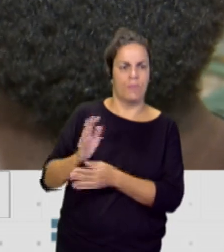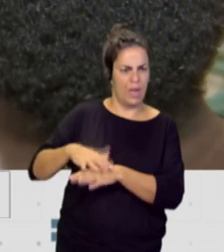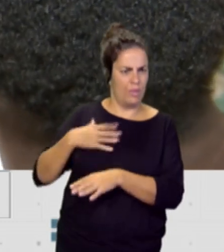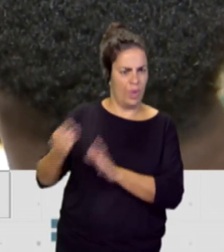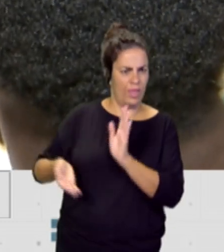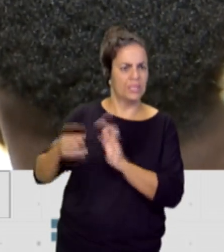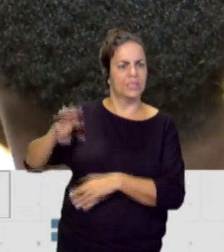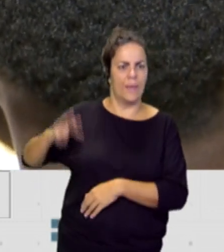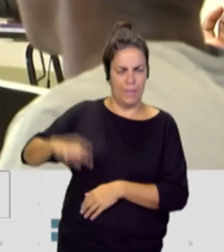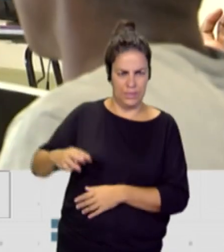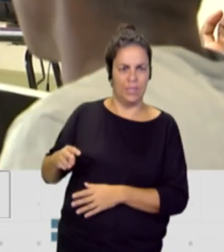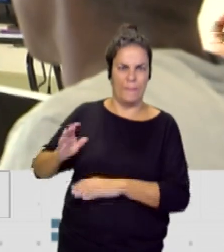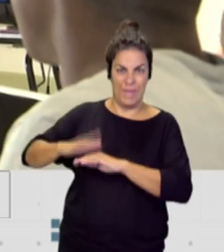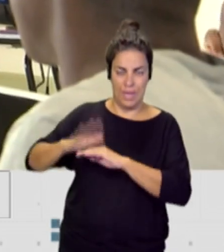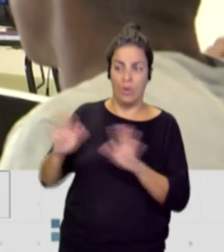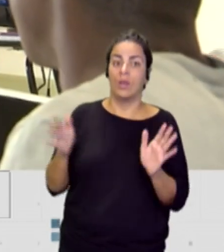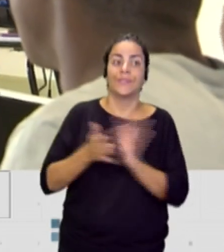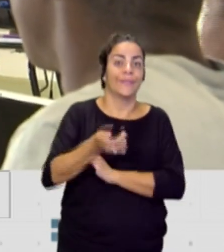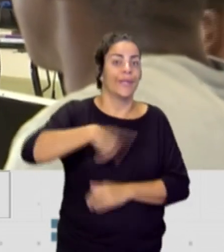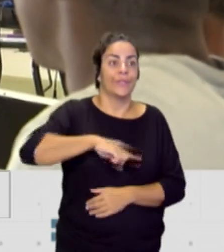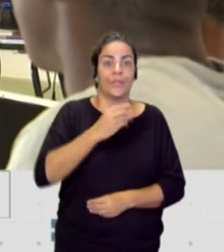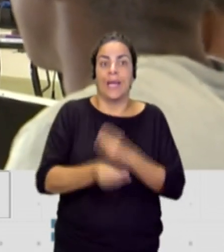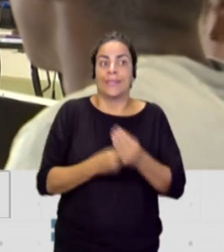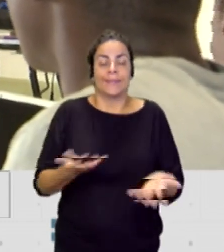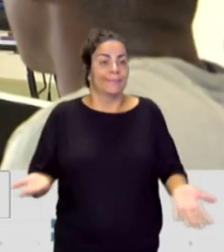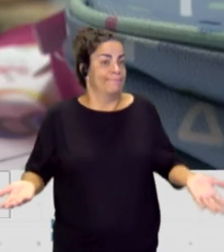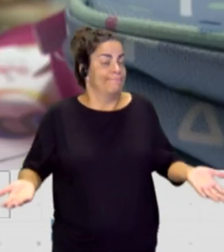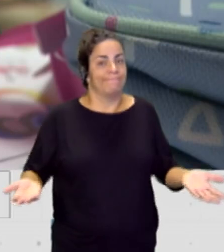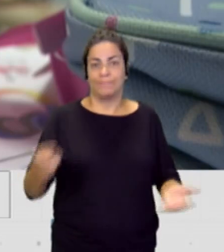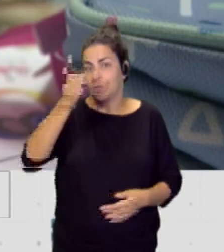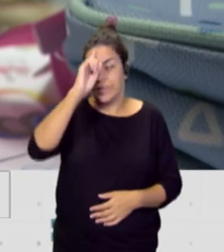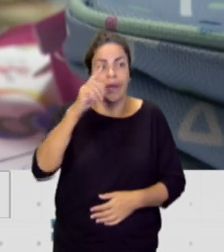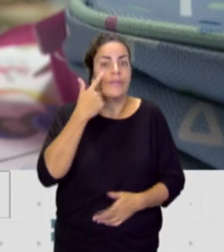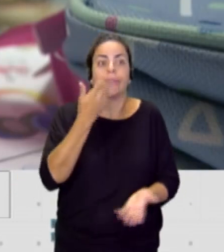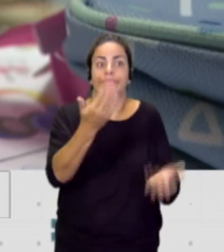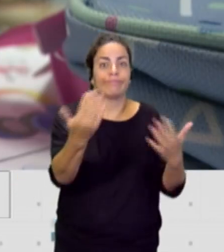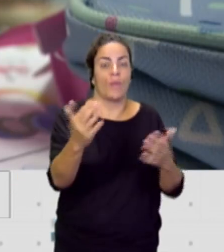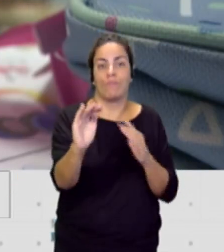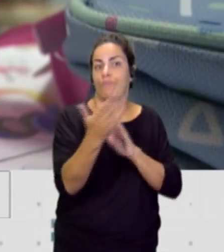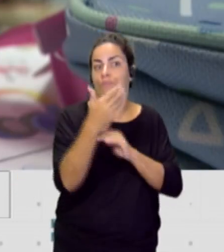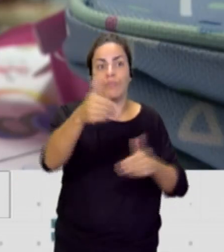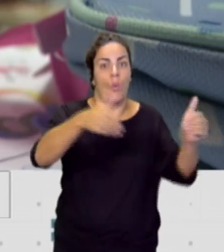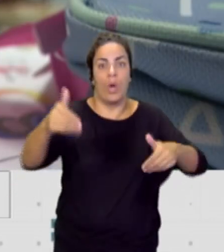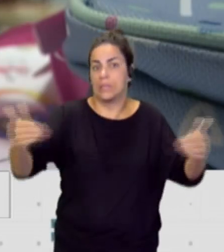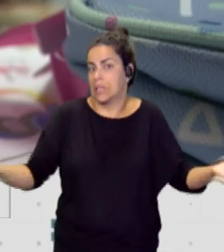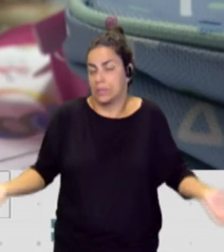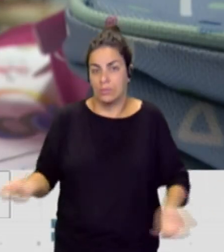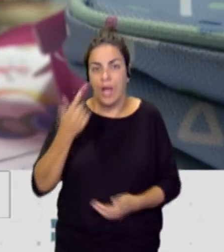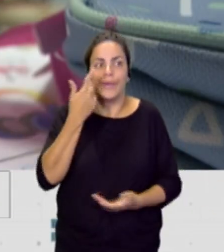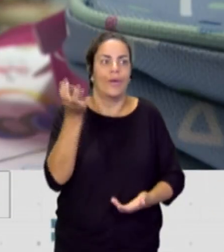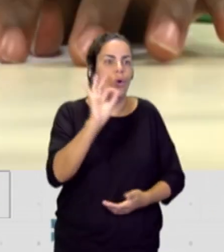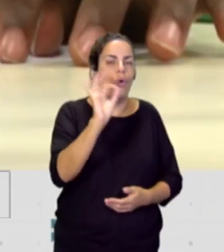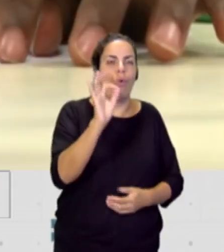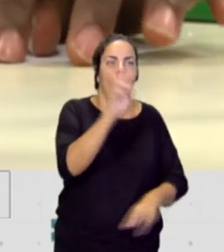Estamos en el momento tormenta de ideas. Hacer ruido, que alguien nos escuche, y tratar de buscarle, pues, un piso que